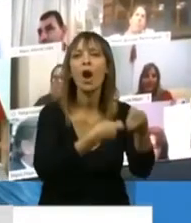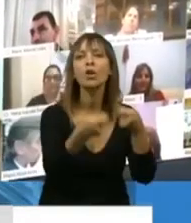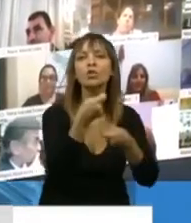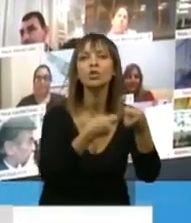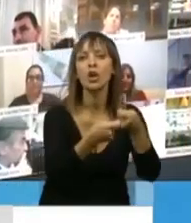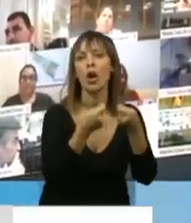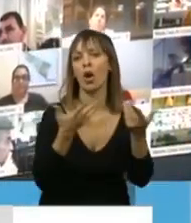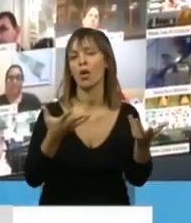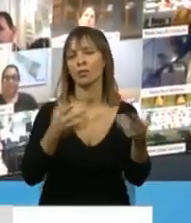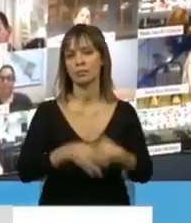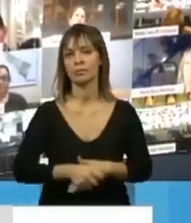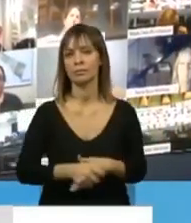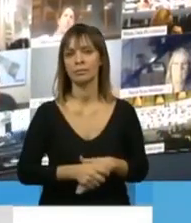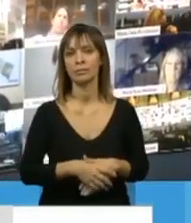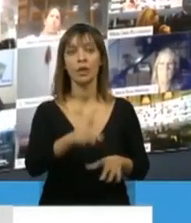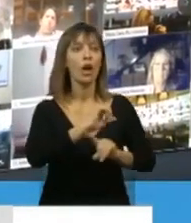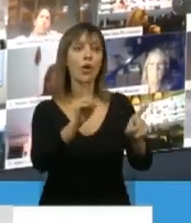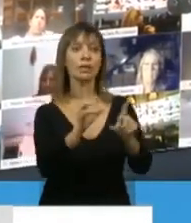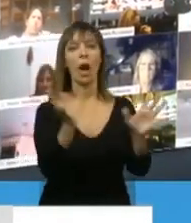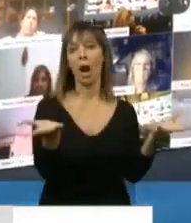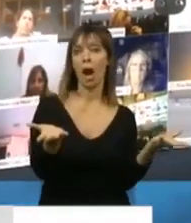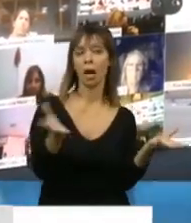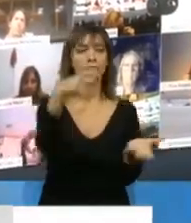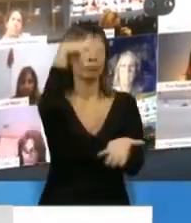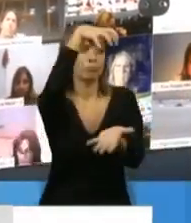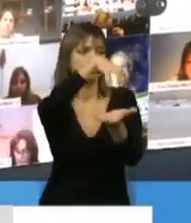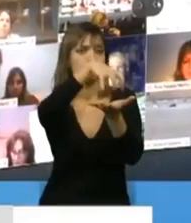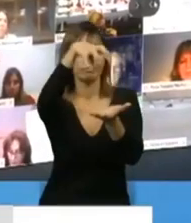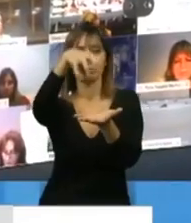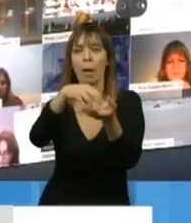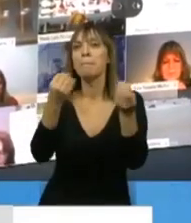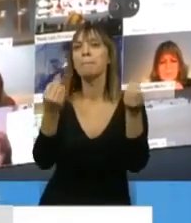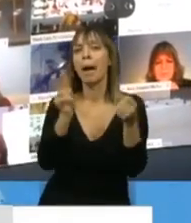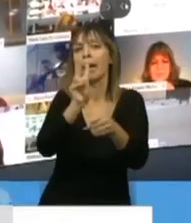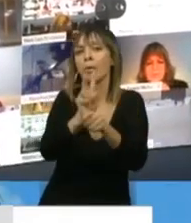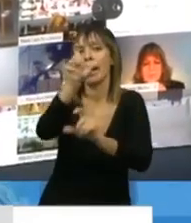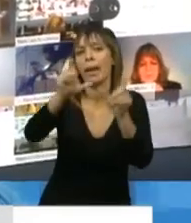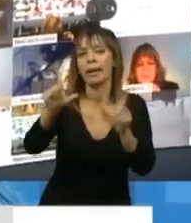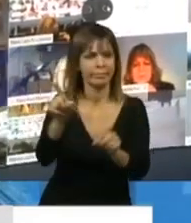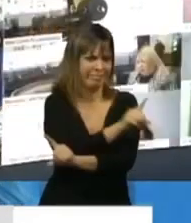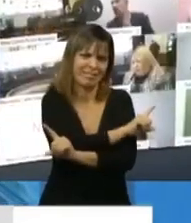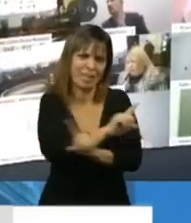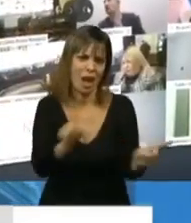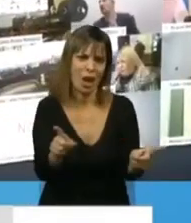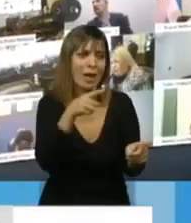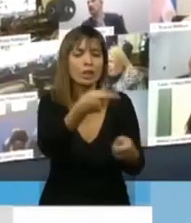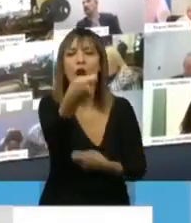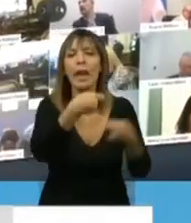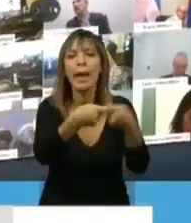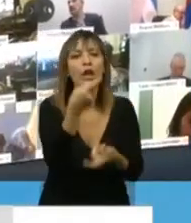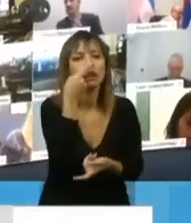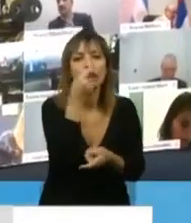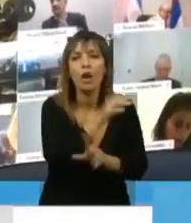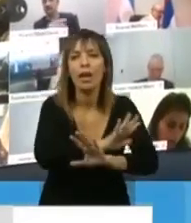una institución o instituciones para cuidar la salud de la población. Están al servicio de hacer un negocio,